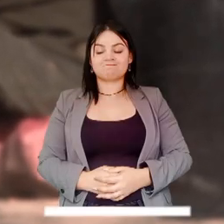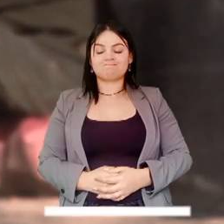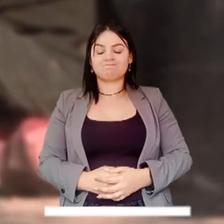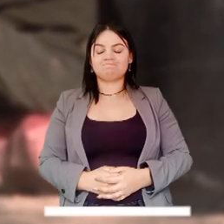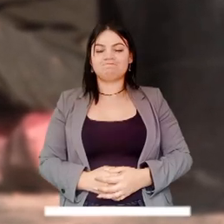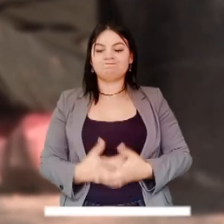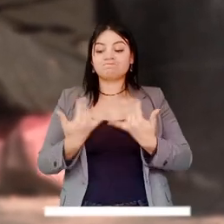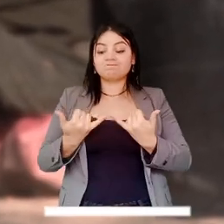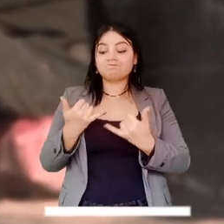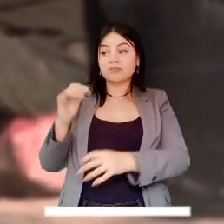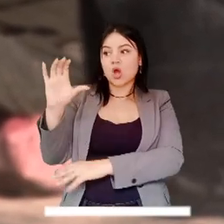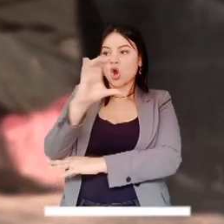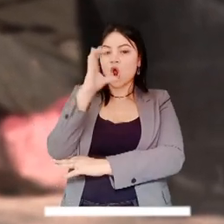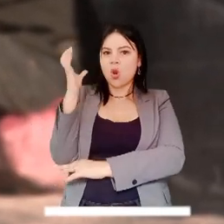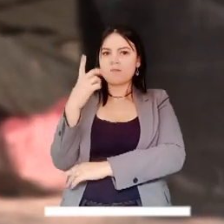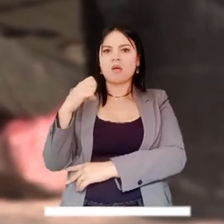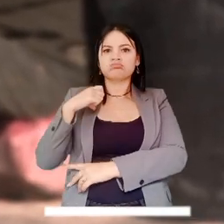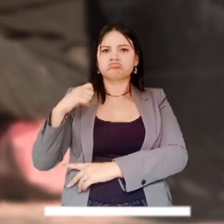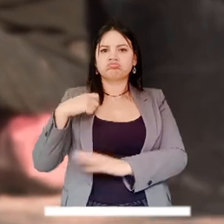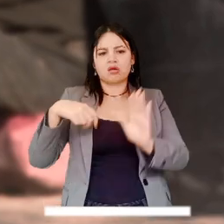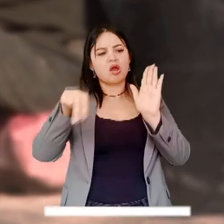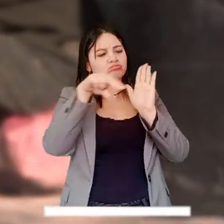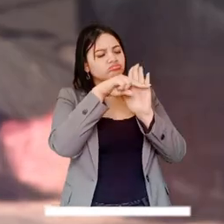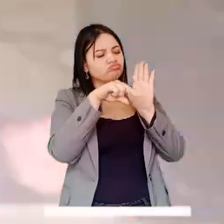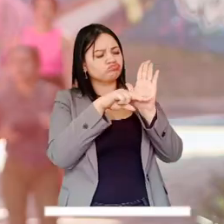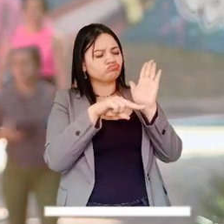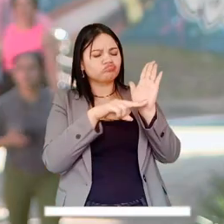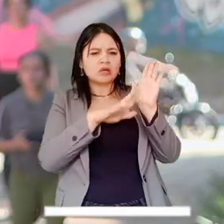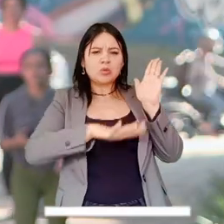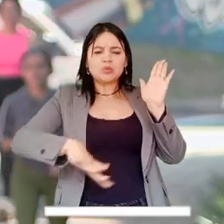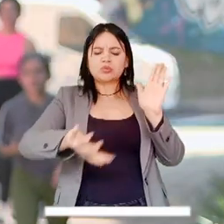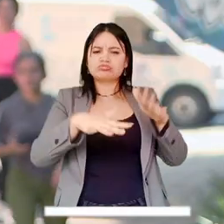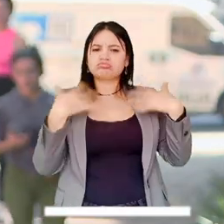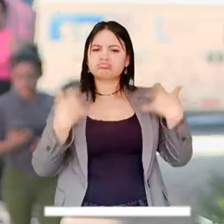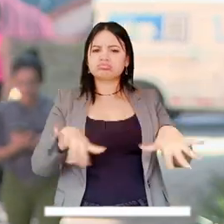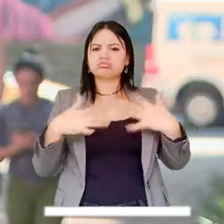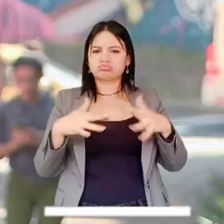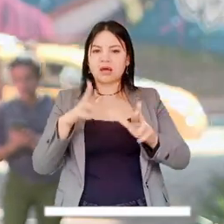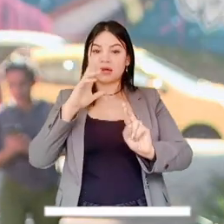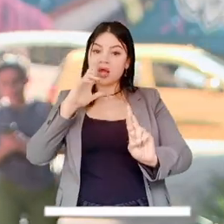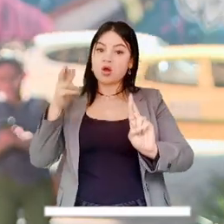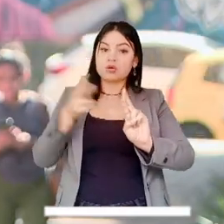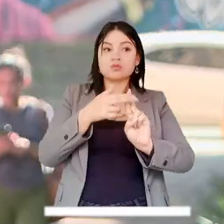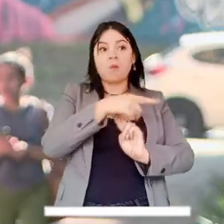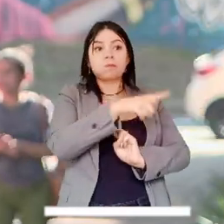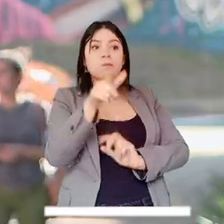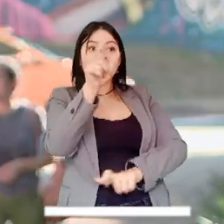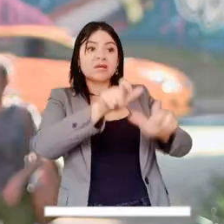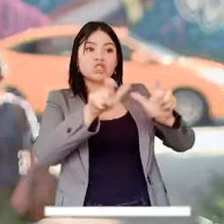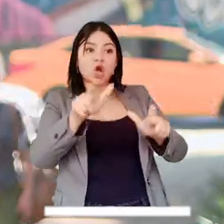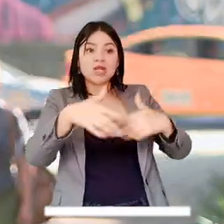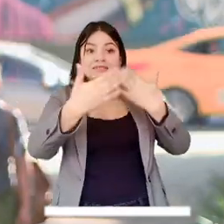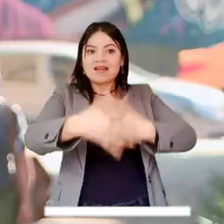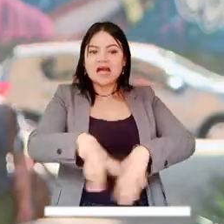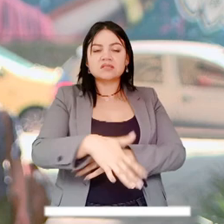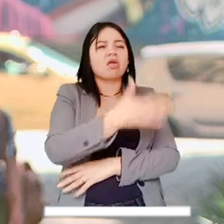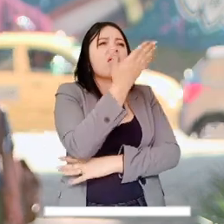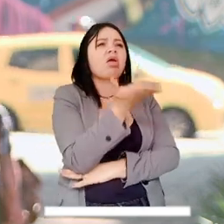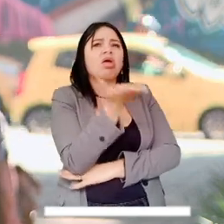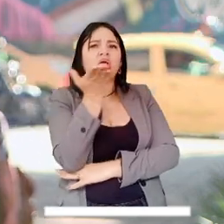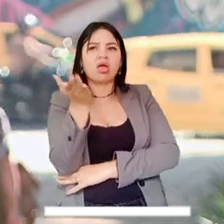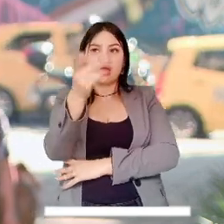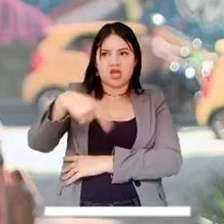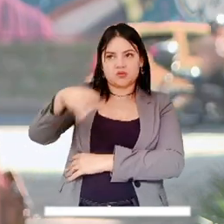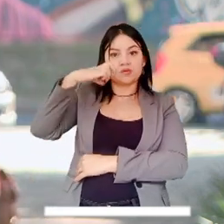En la actualidad Colombia cuenta con un marco constitucional y normativo muy robusto que reconoce que son personas que tienen un derecho